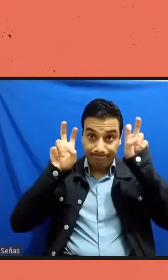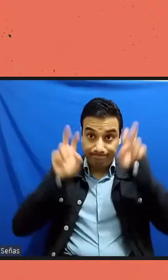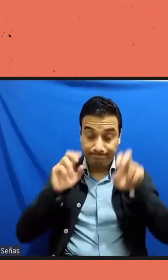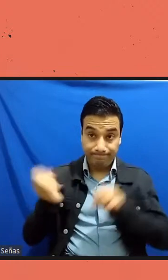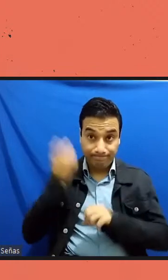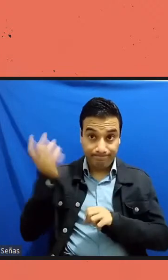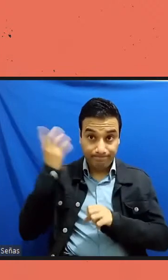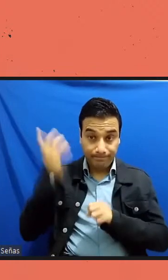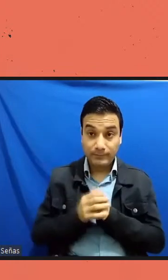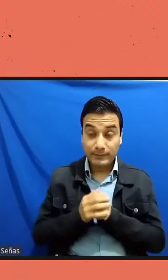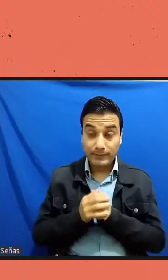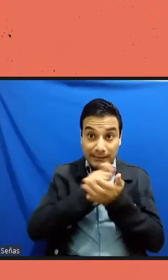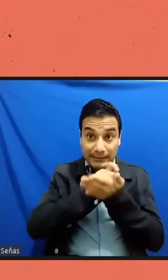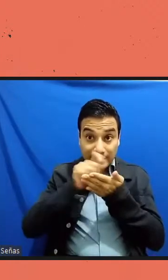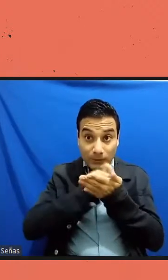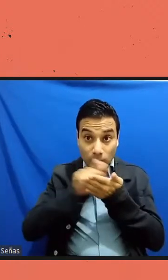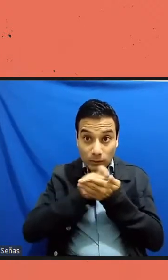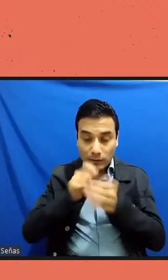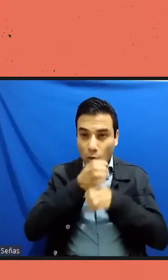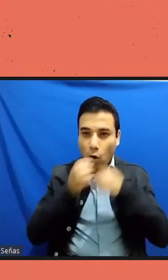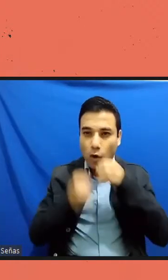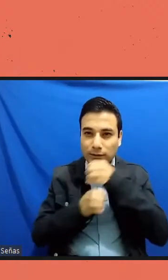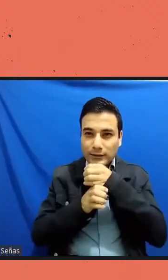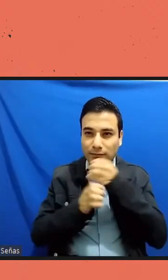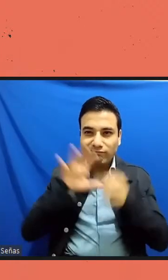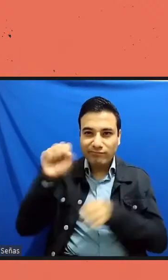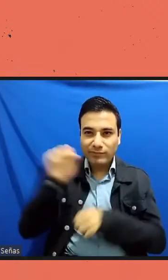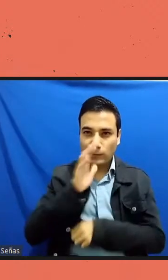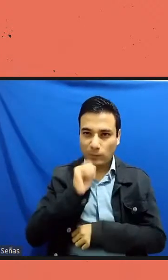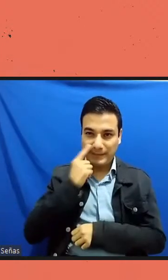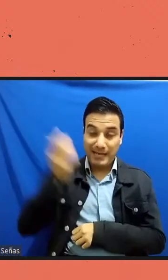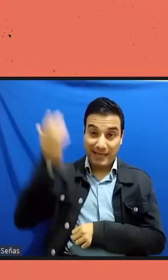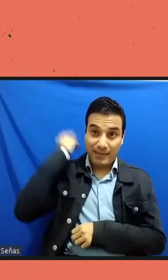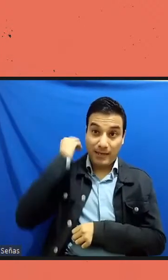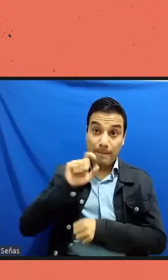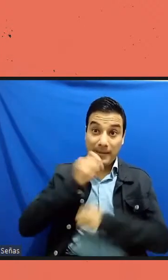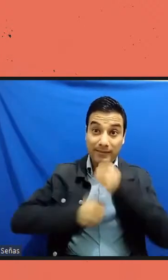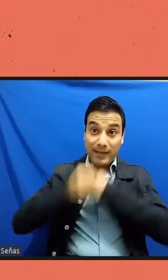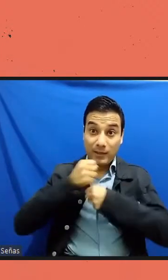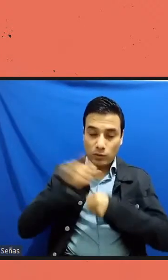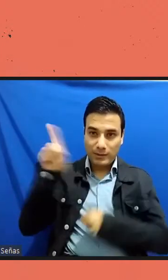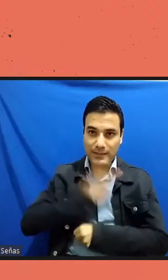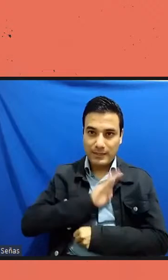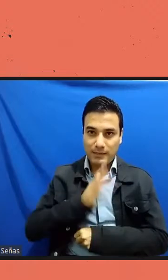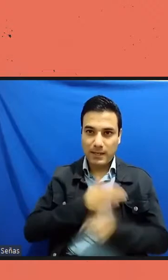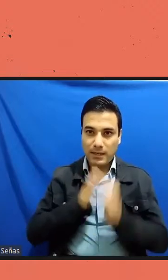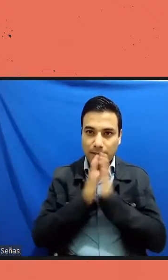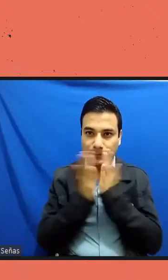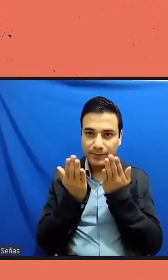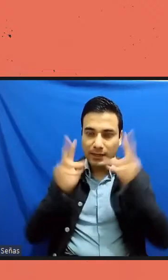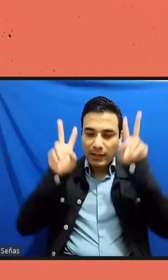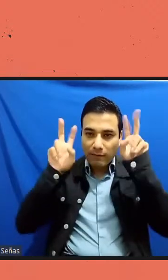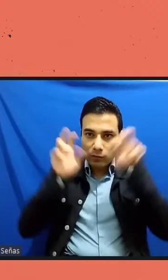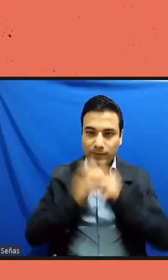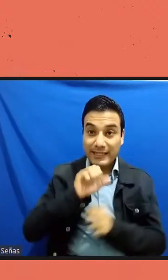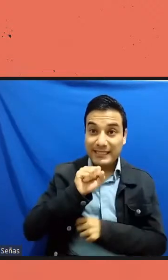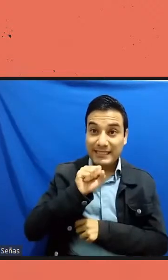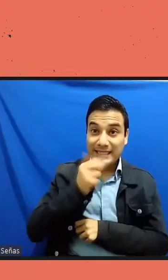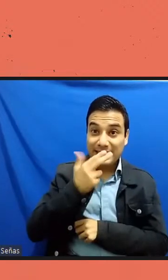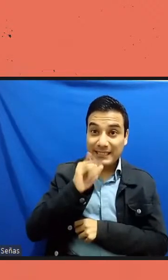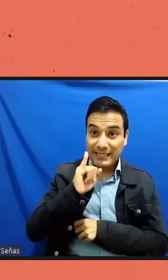Hace 20 años se publicó en España el libro Shiki Nagaoka, una biografía